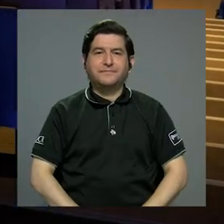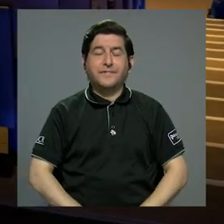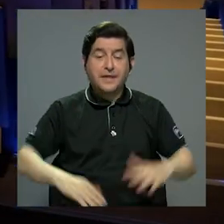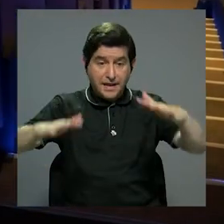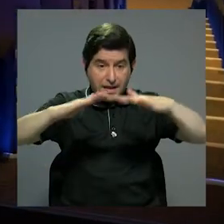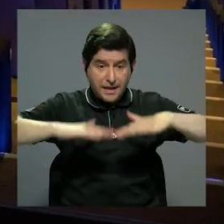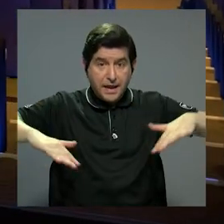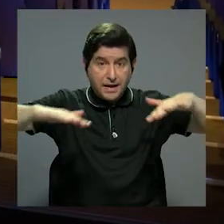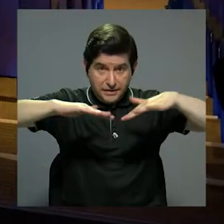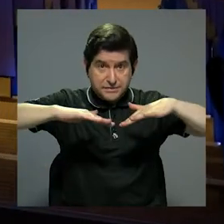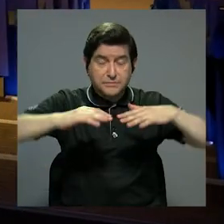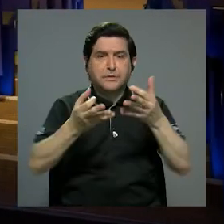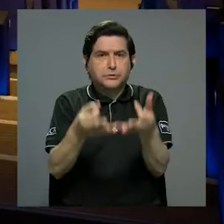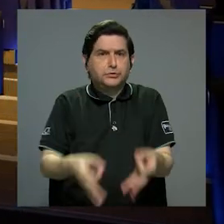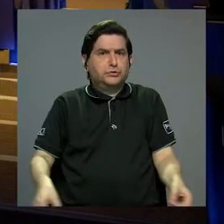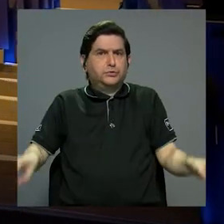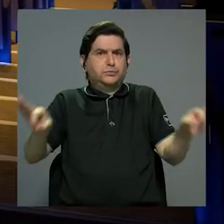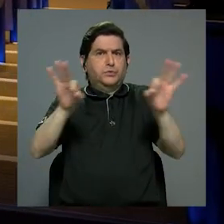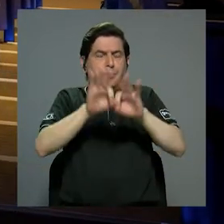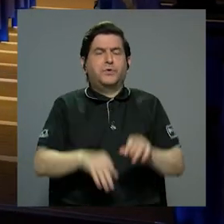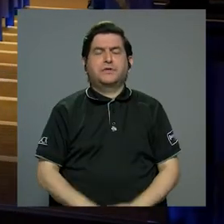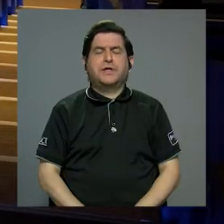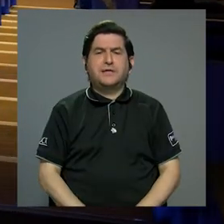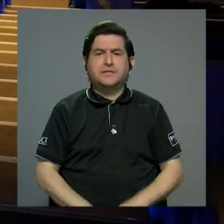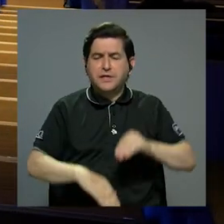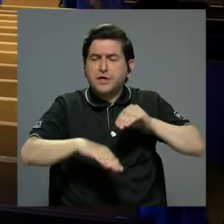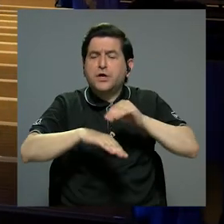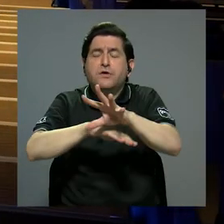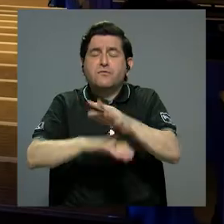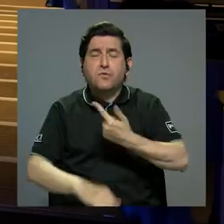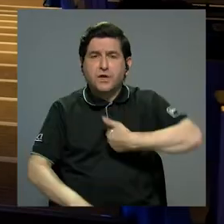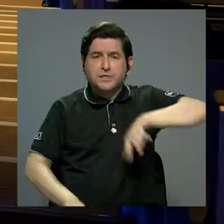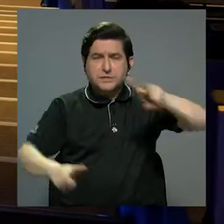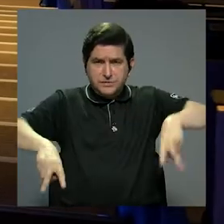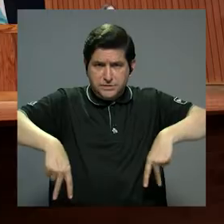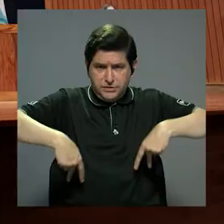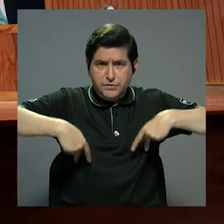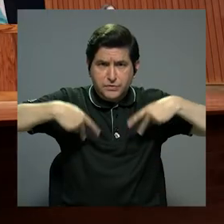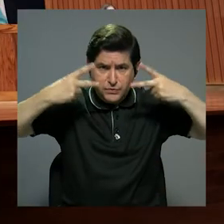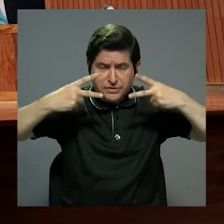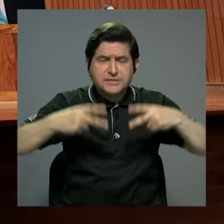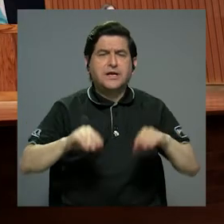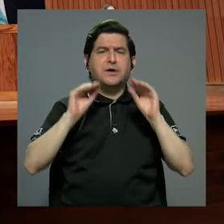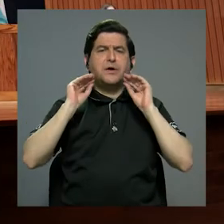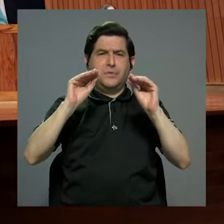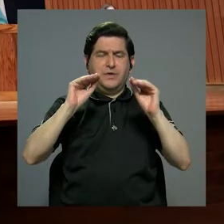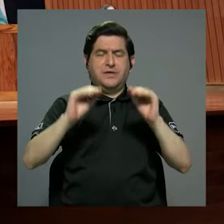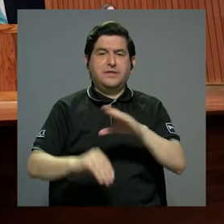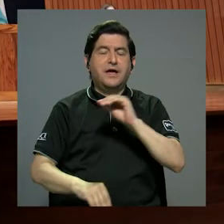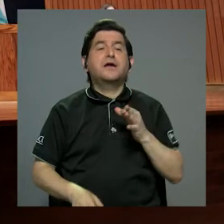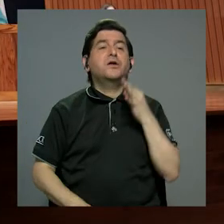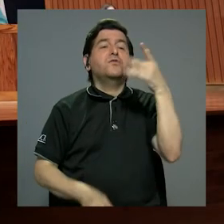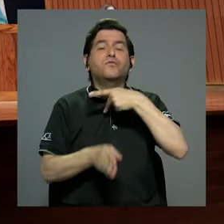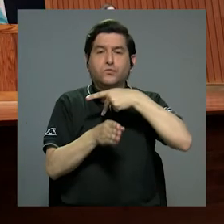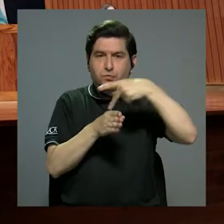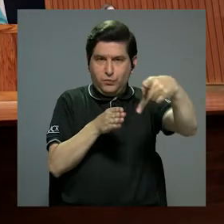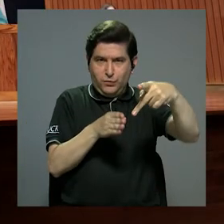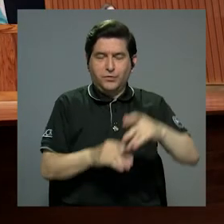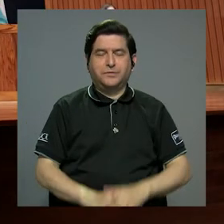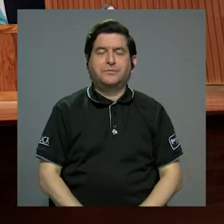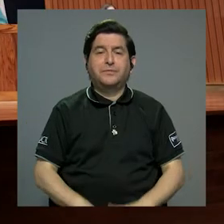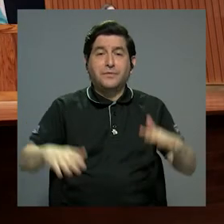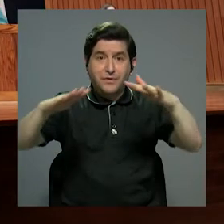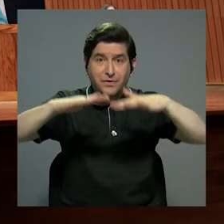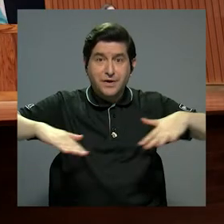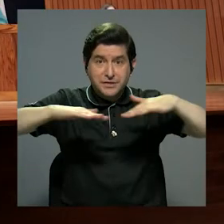importantes porque no solamente van a incidir en nuestra vida académica, sino futuro profesional. Son espacios en donde el estudiantado